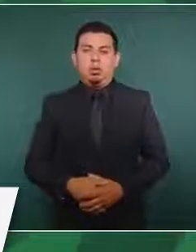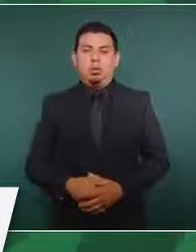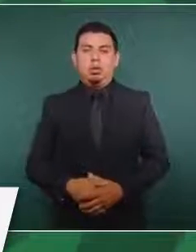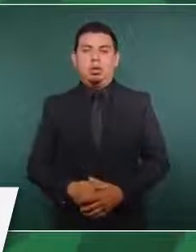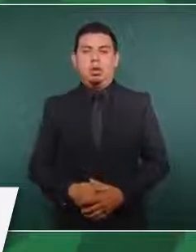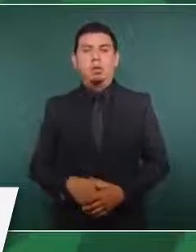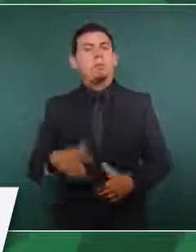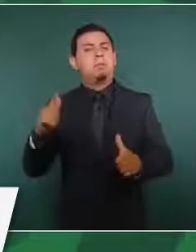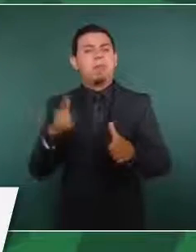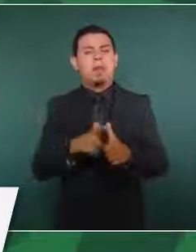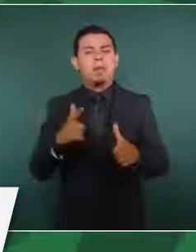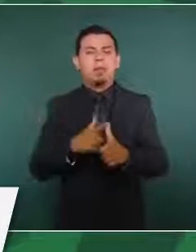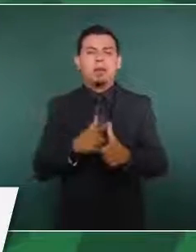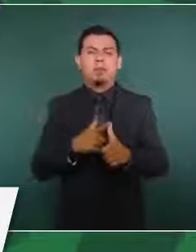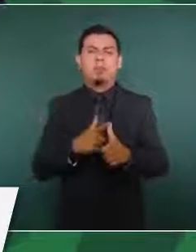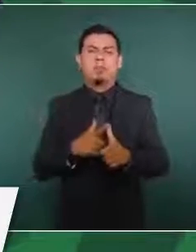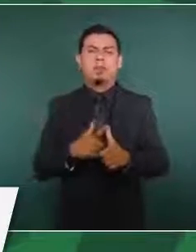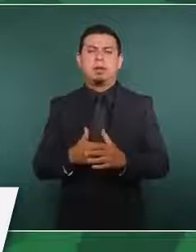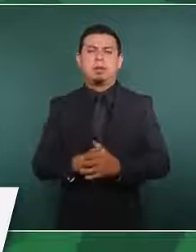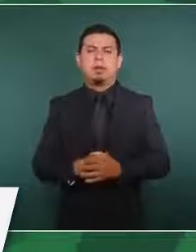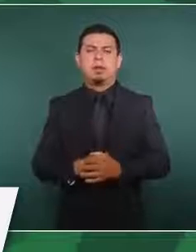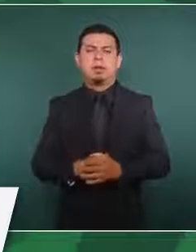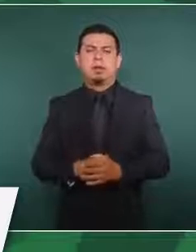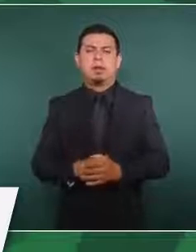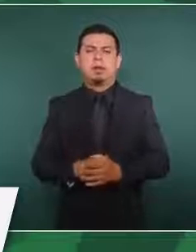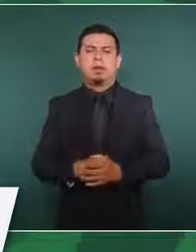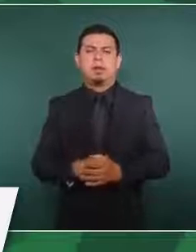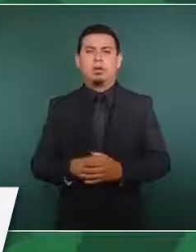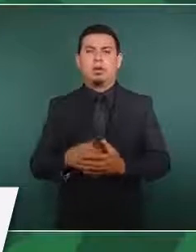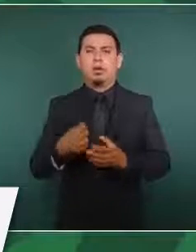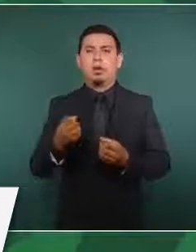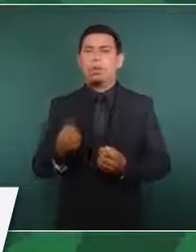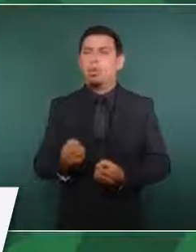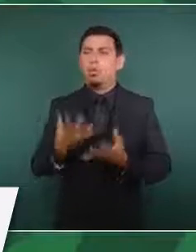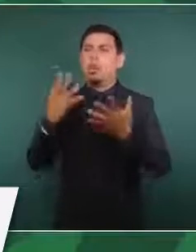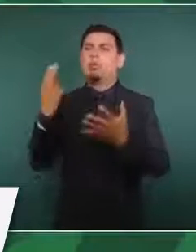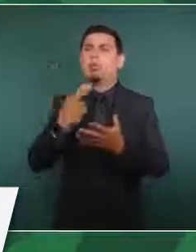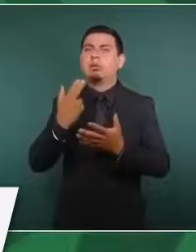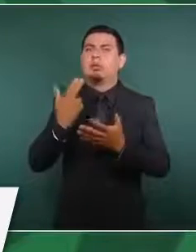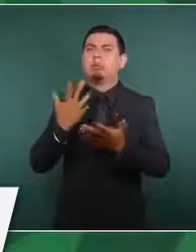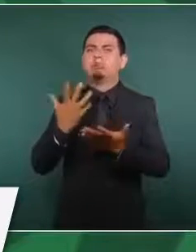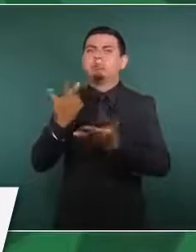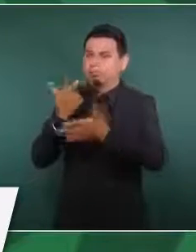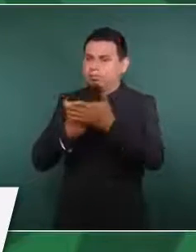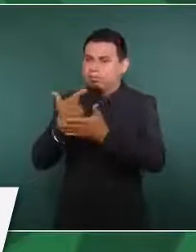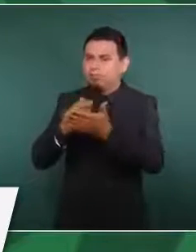se necesita conservar, pase lo que pase,